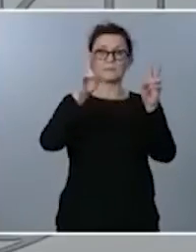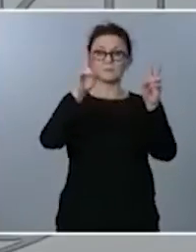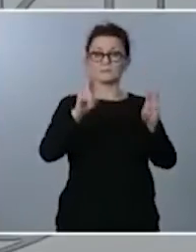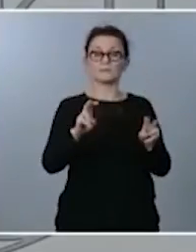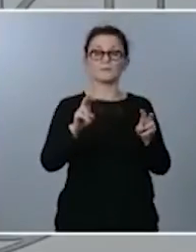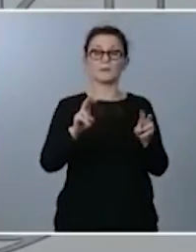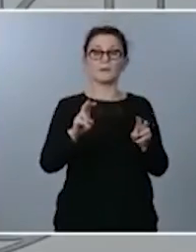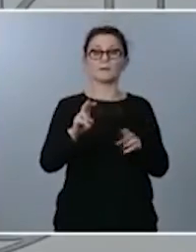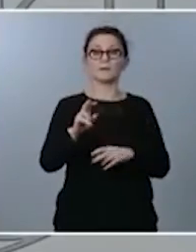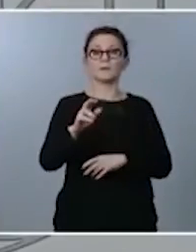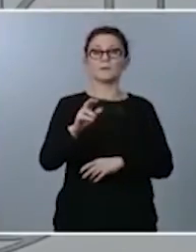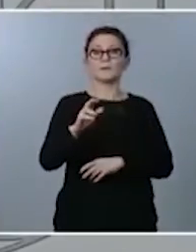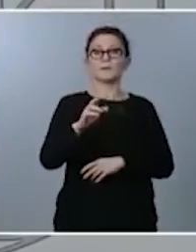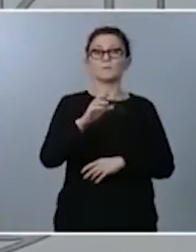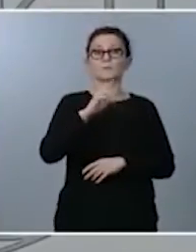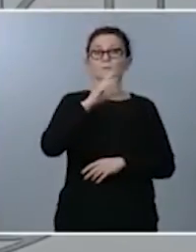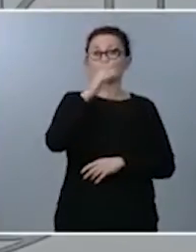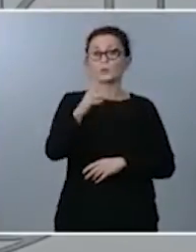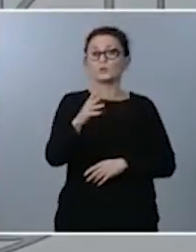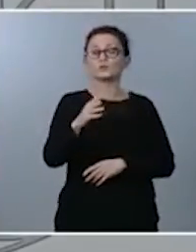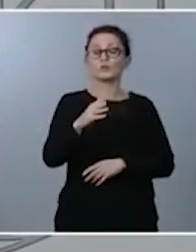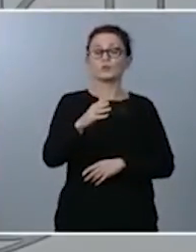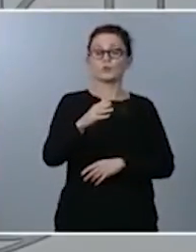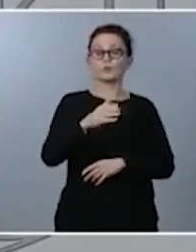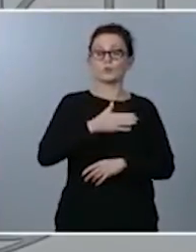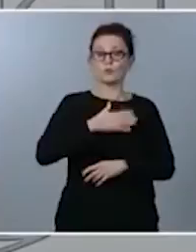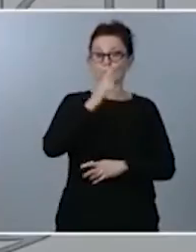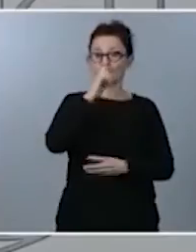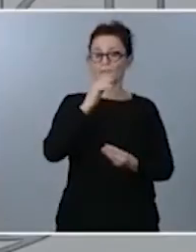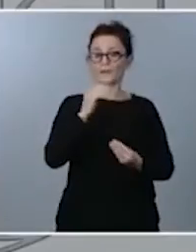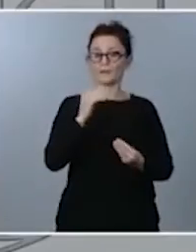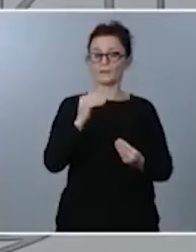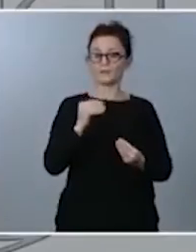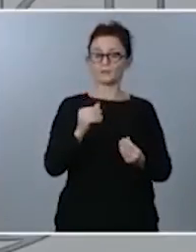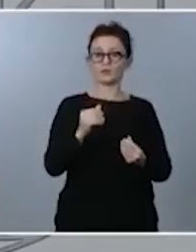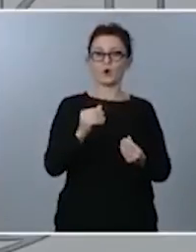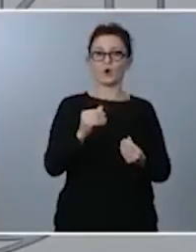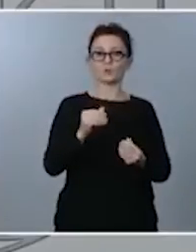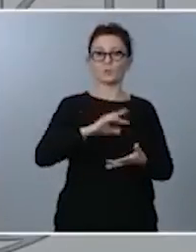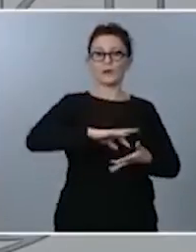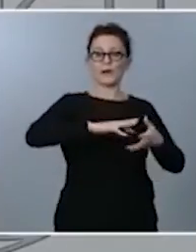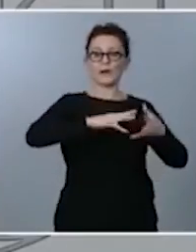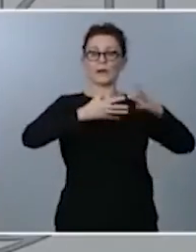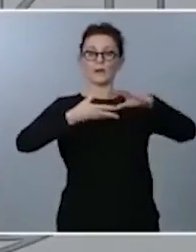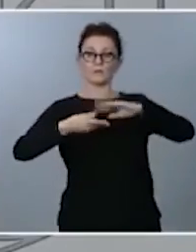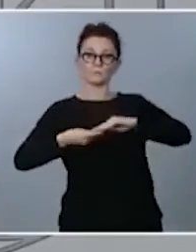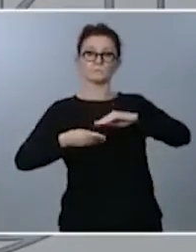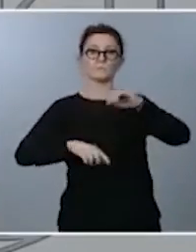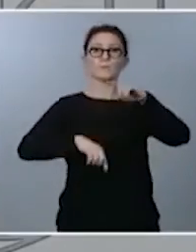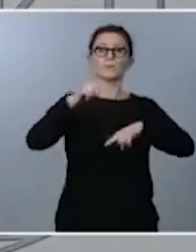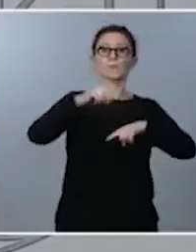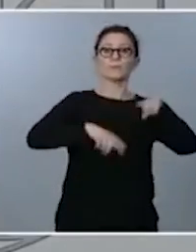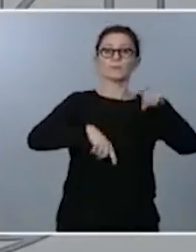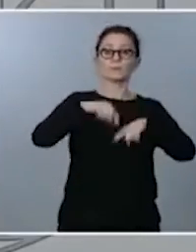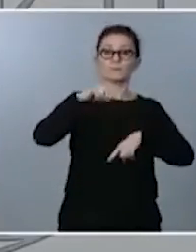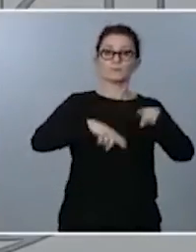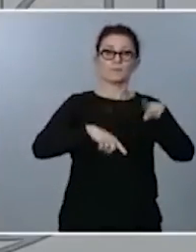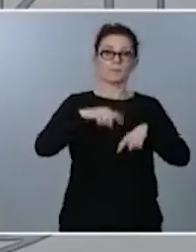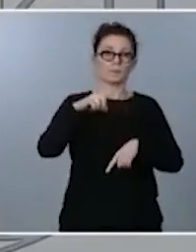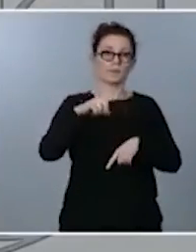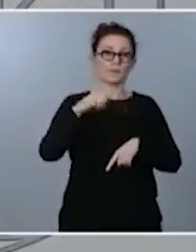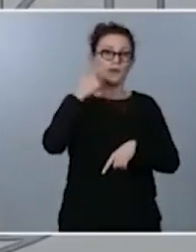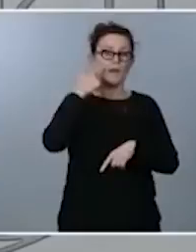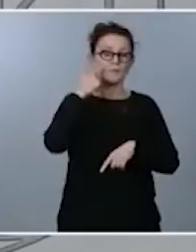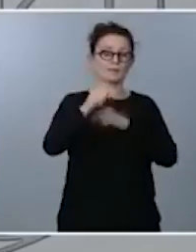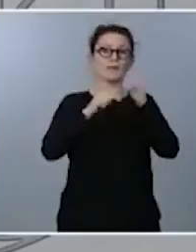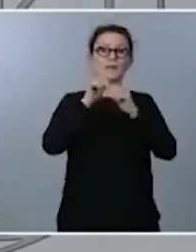la previsión la iremos adaptando en función de cómo se vaya a comportar de forma definitiva la epidemiología